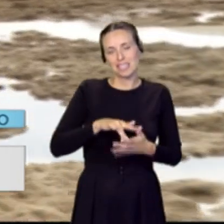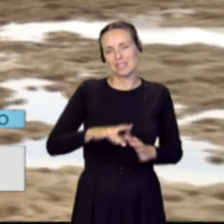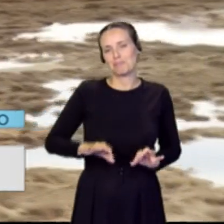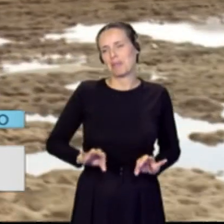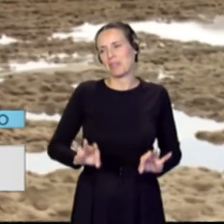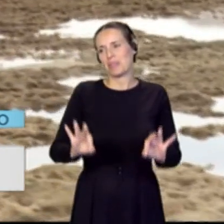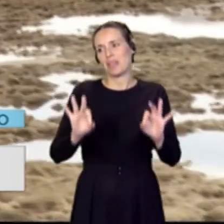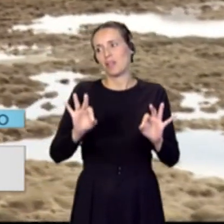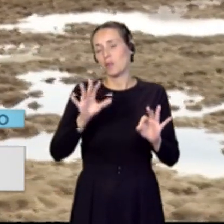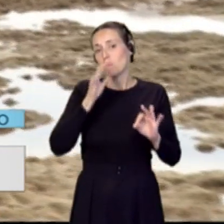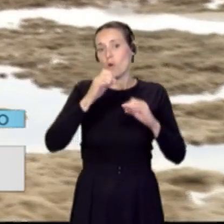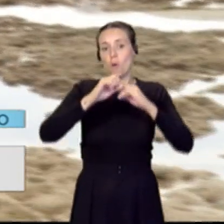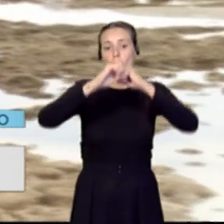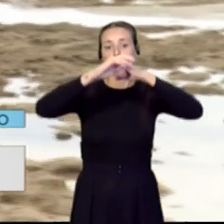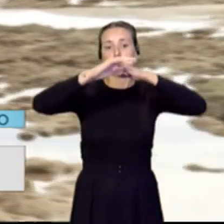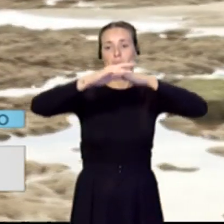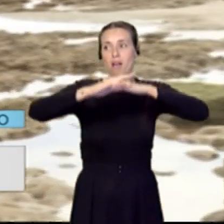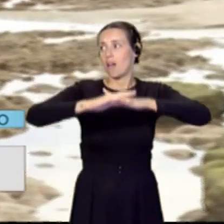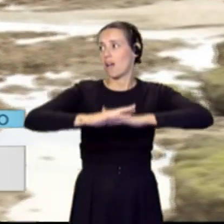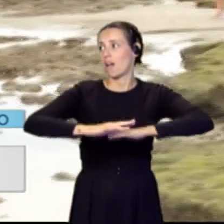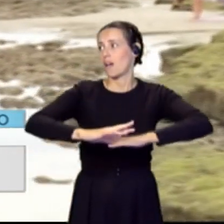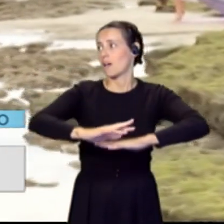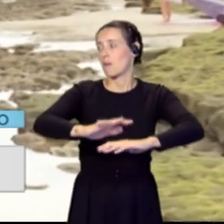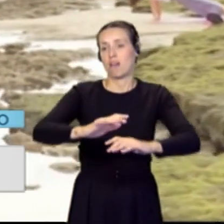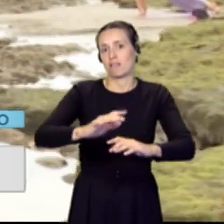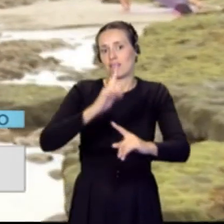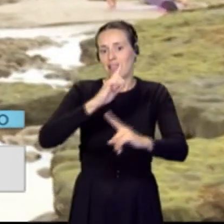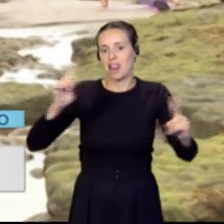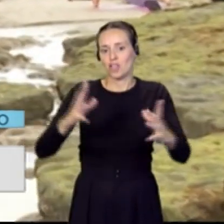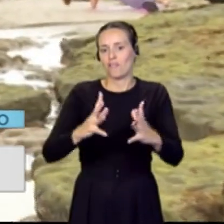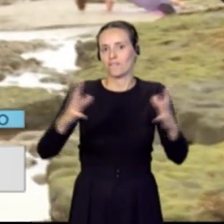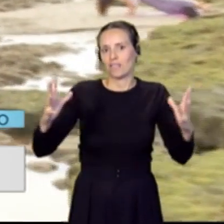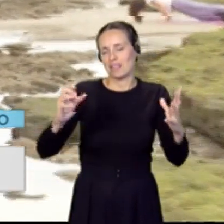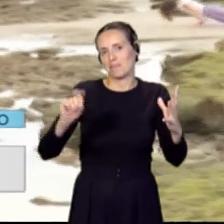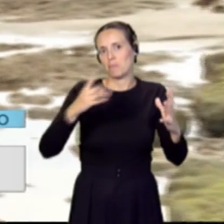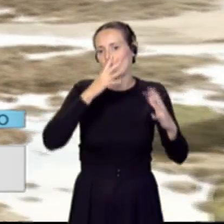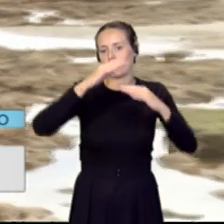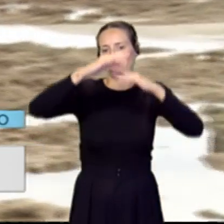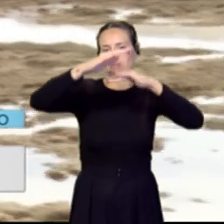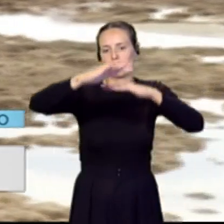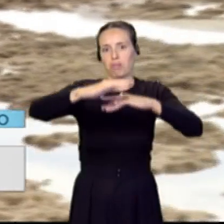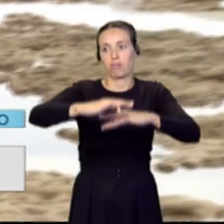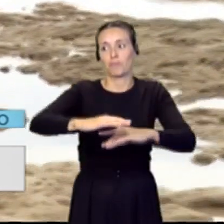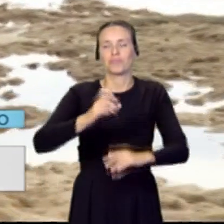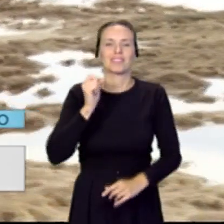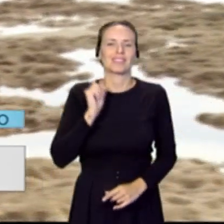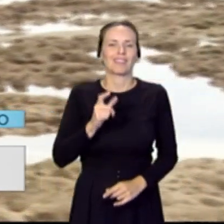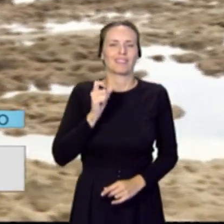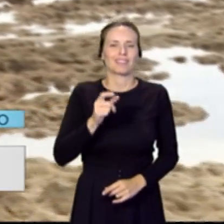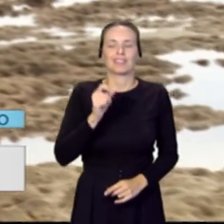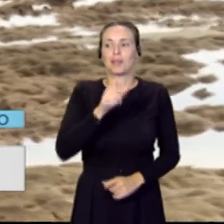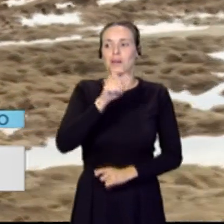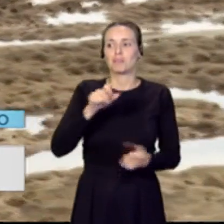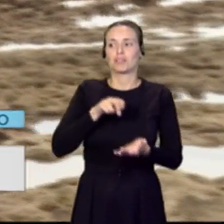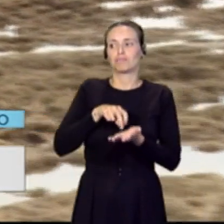es prácticamente la bajamar más amplia de todo el año, pues es que mucha gente se dedique a caminar por estas zonas, que